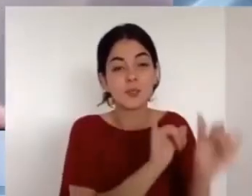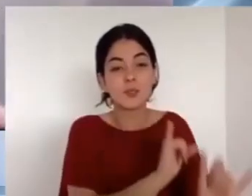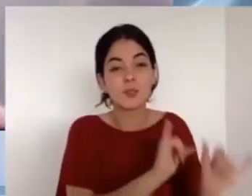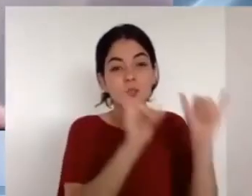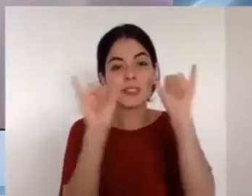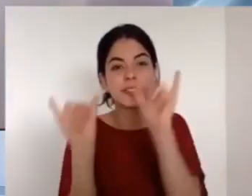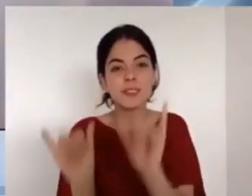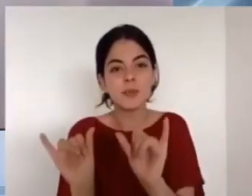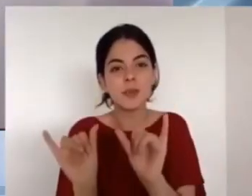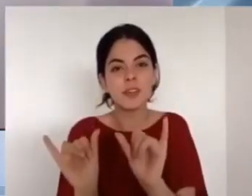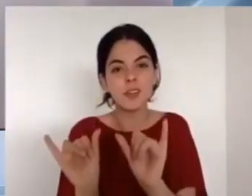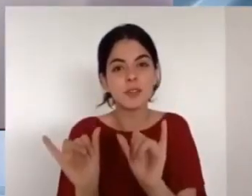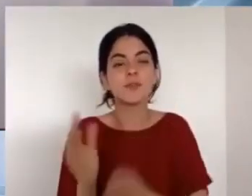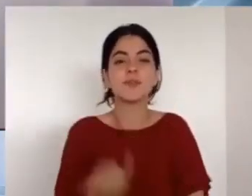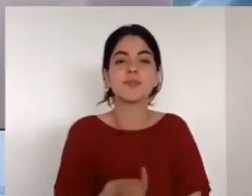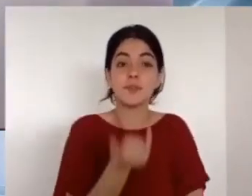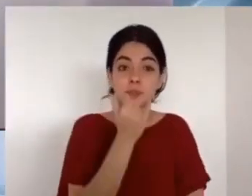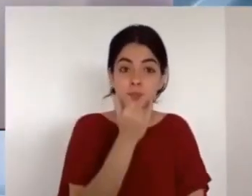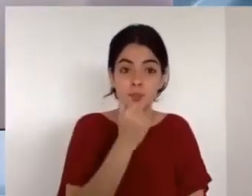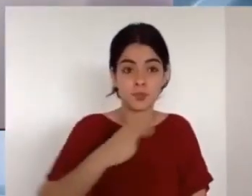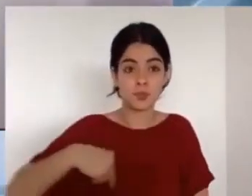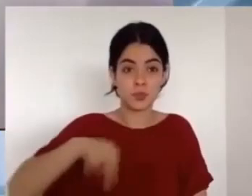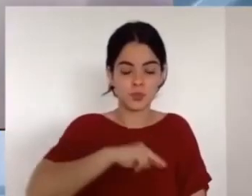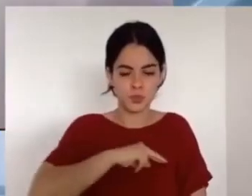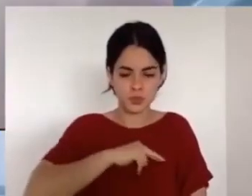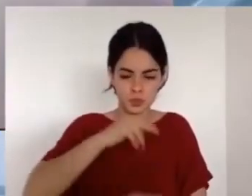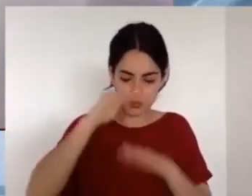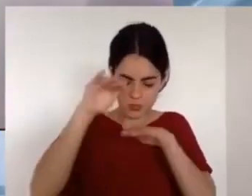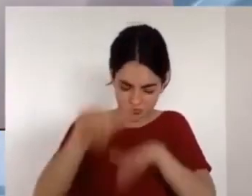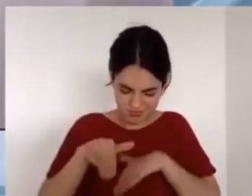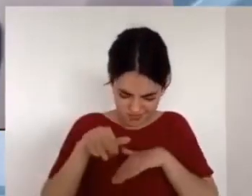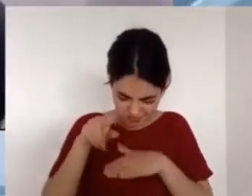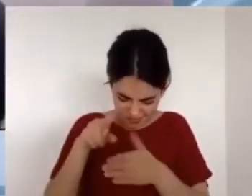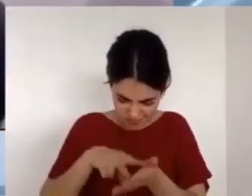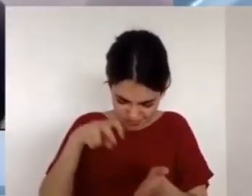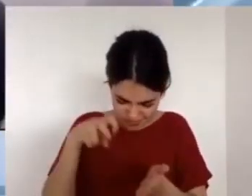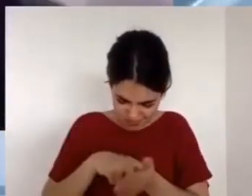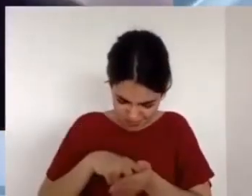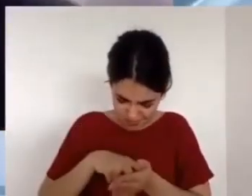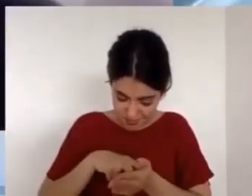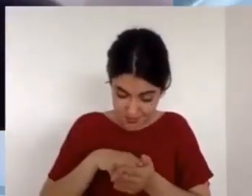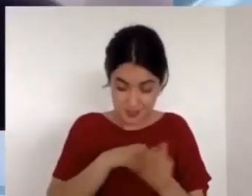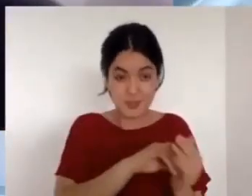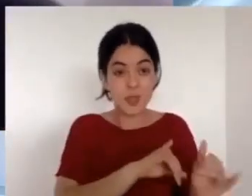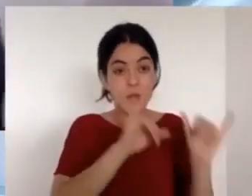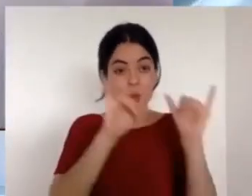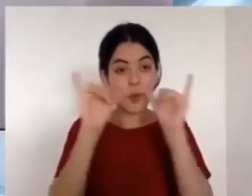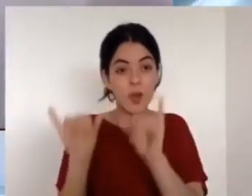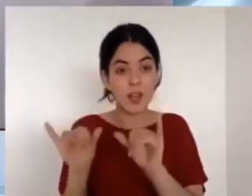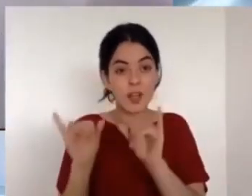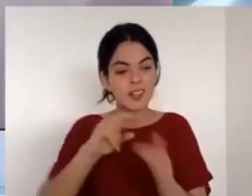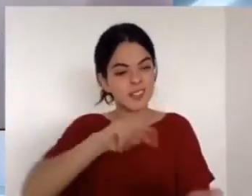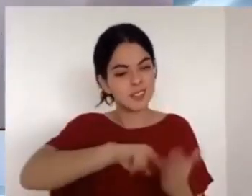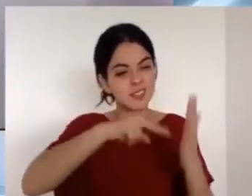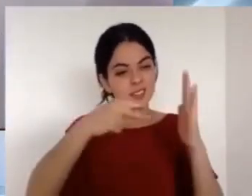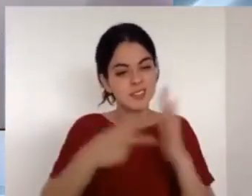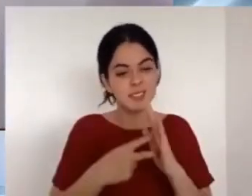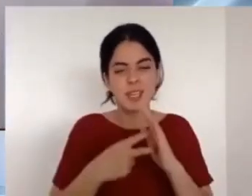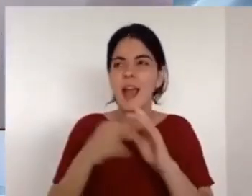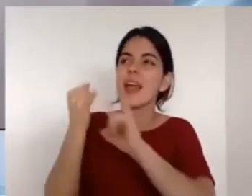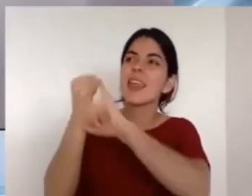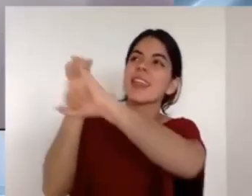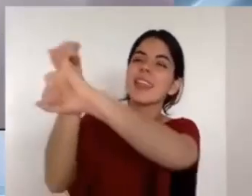oración modelo. Y me di cuenta de algo que comparto con ustedes. En la